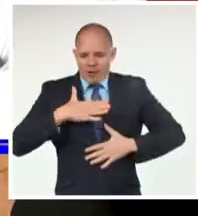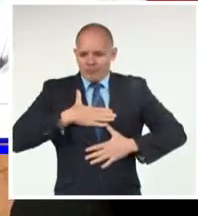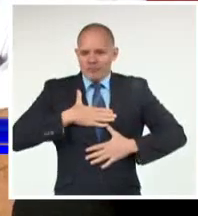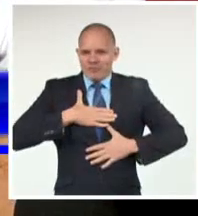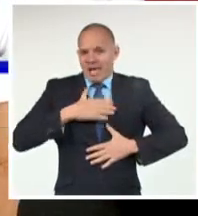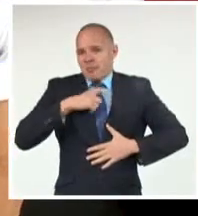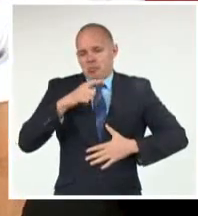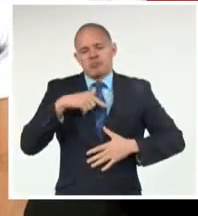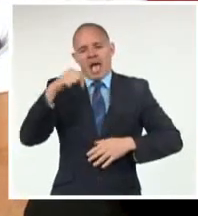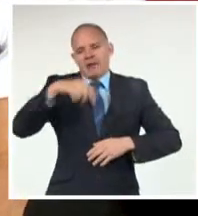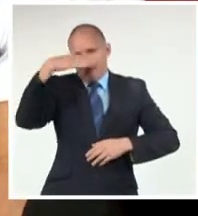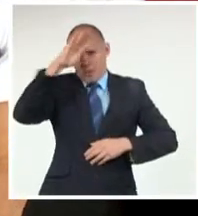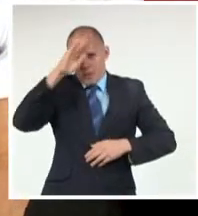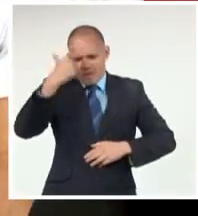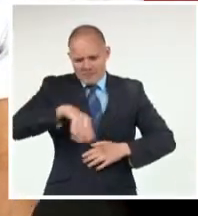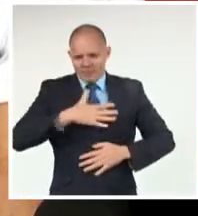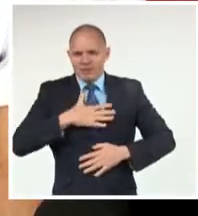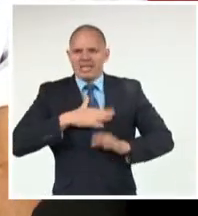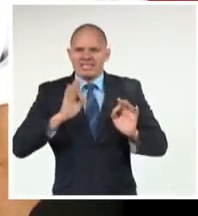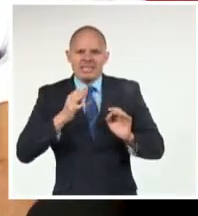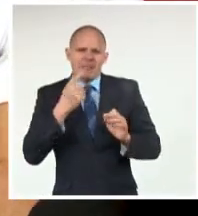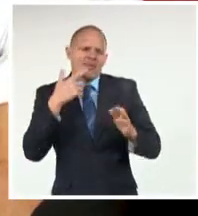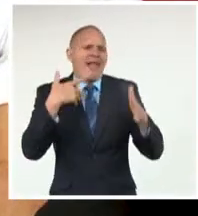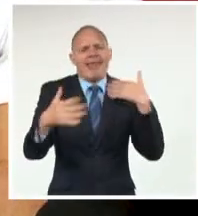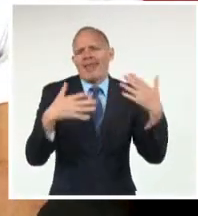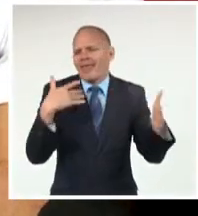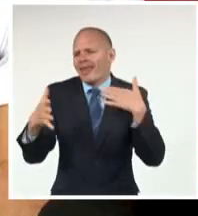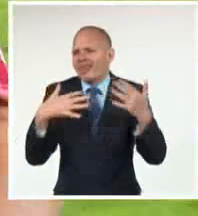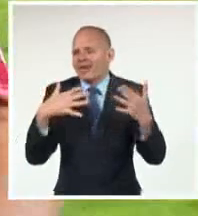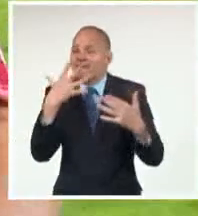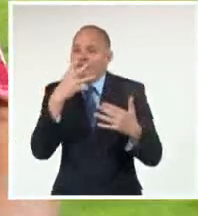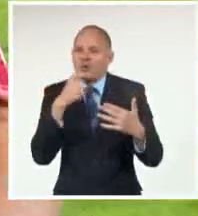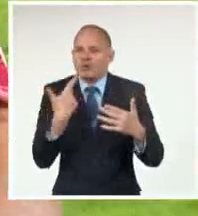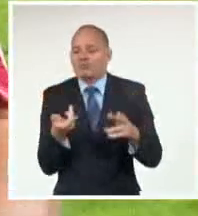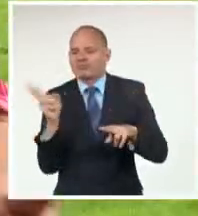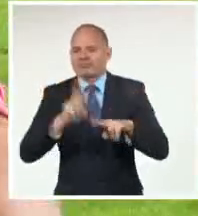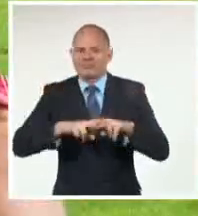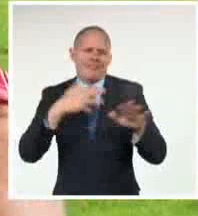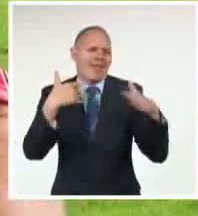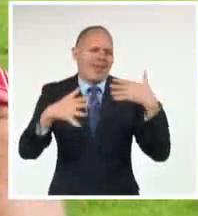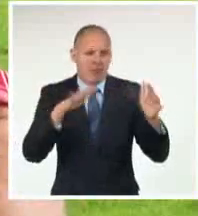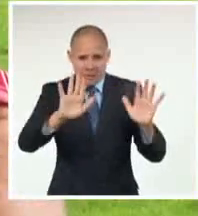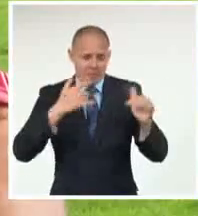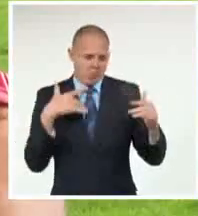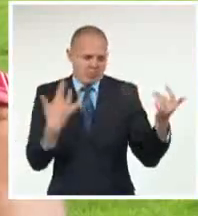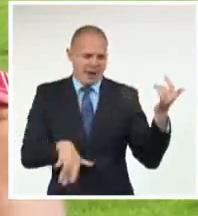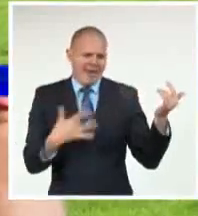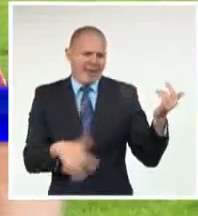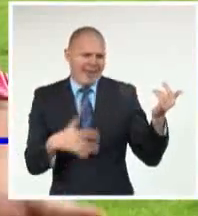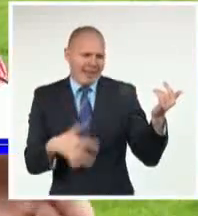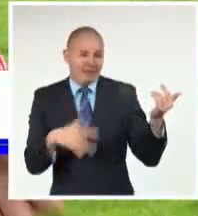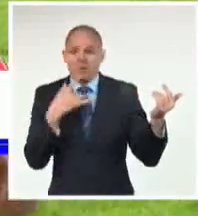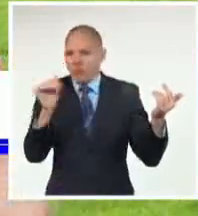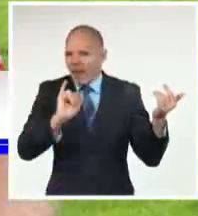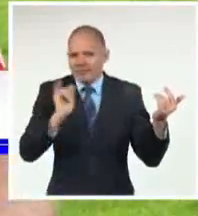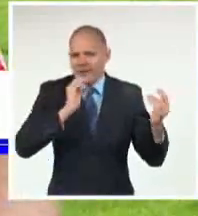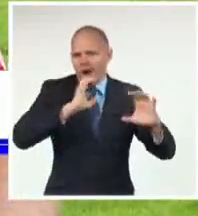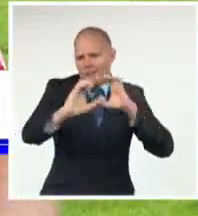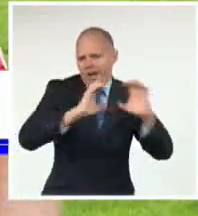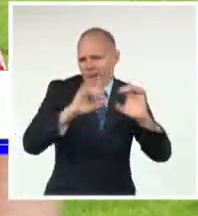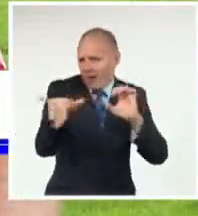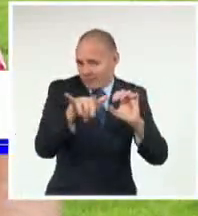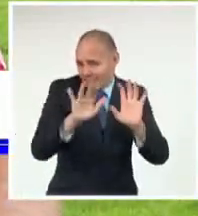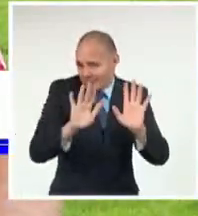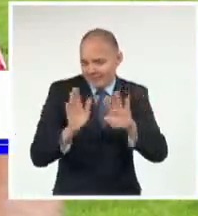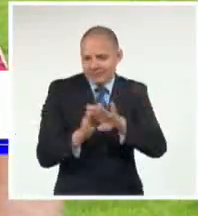conversar Casi siempre Acompañados De una mitad Me parece que esto De Nombrar a la